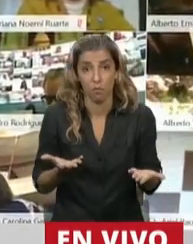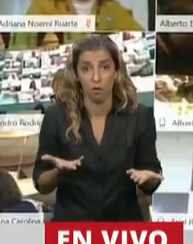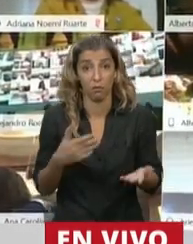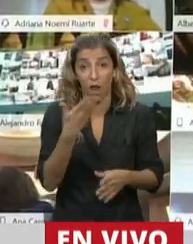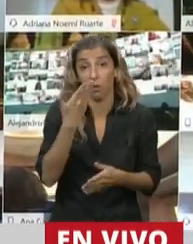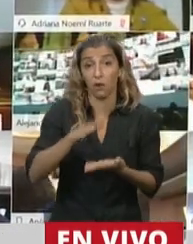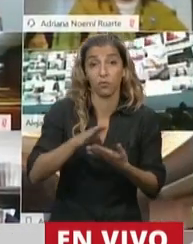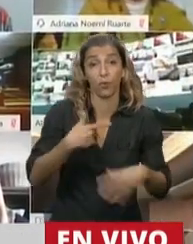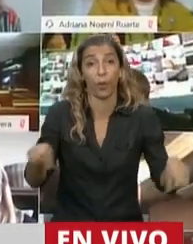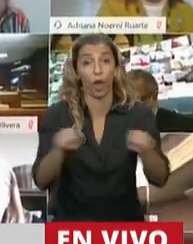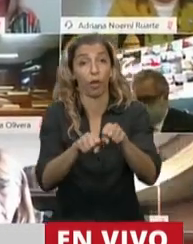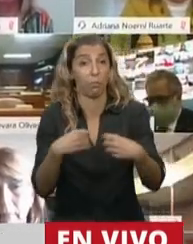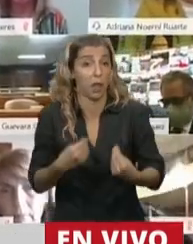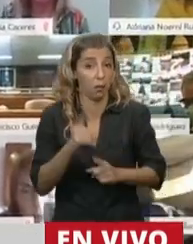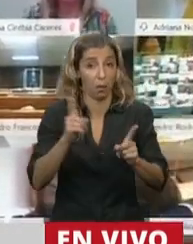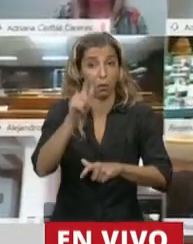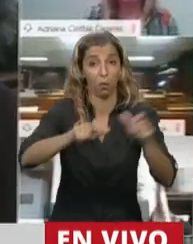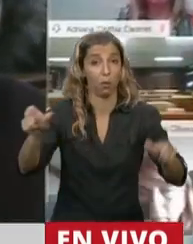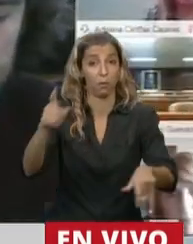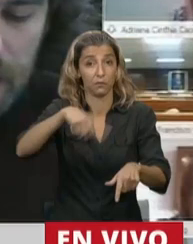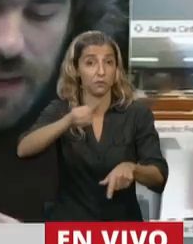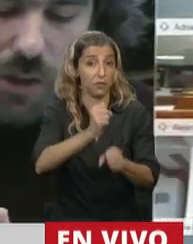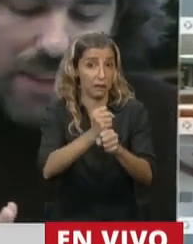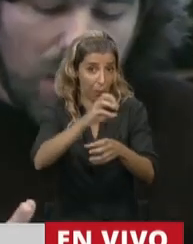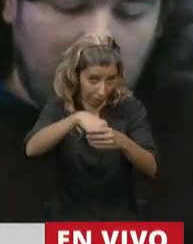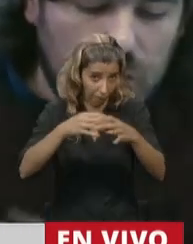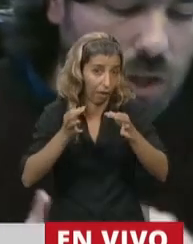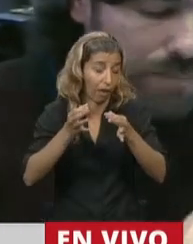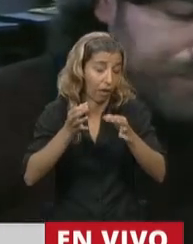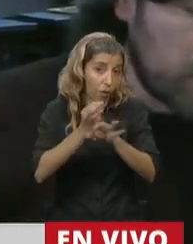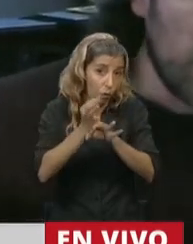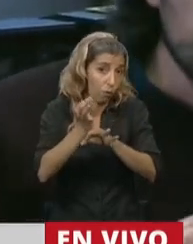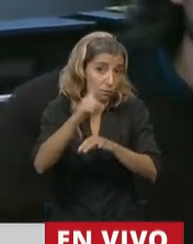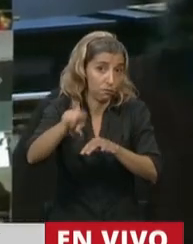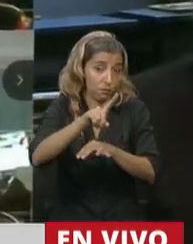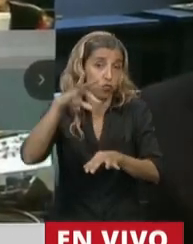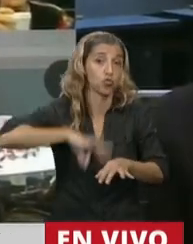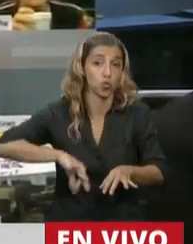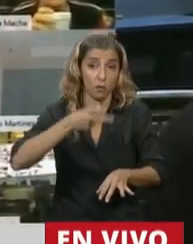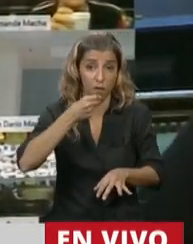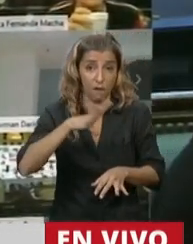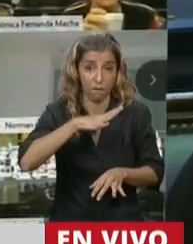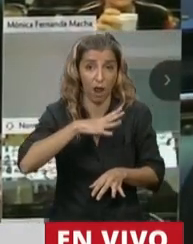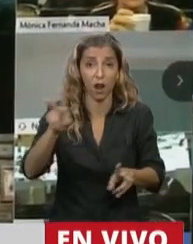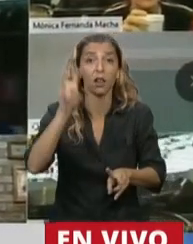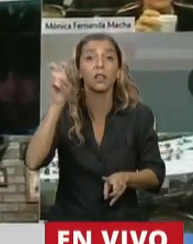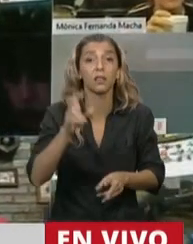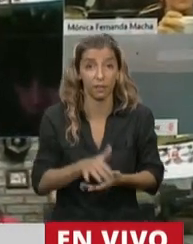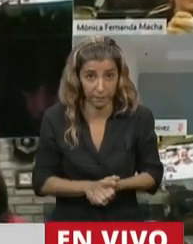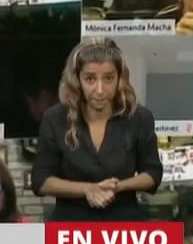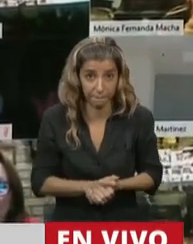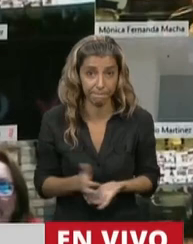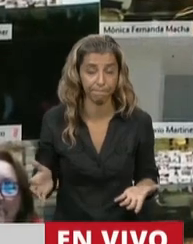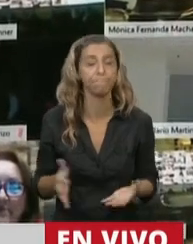salario muchos trabajadores y trabajadoras de la educación. Y otra cuestión, Presidente, con esto voy cerrando. Hay una cosa de